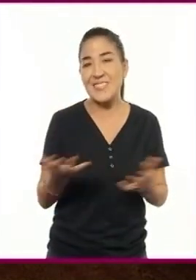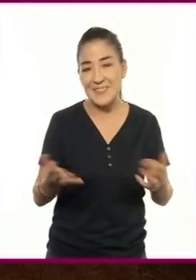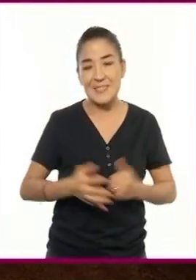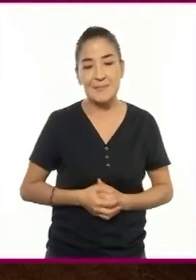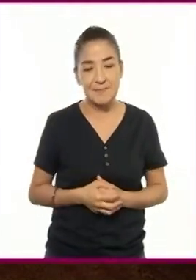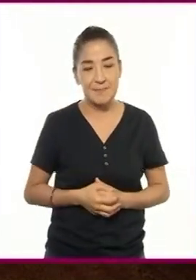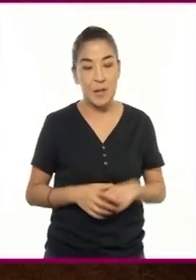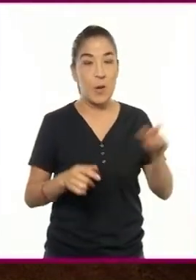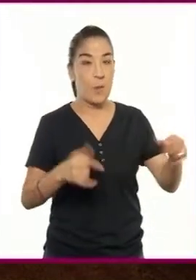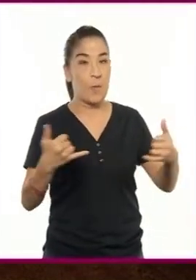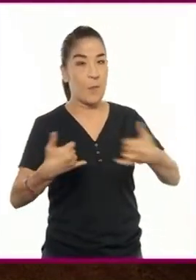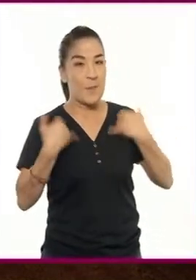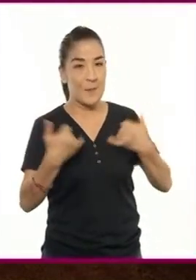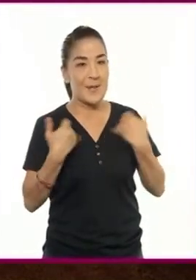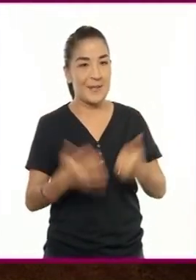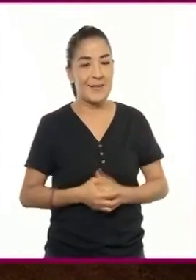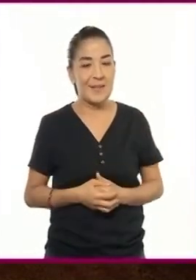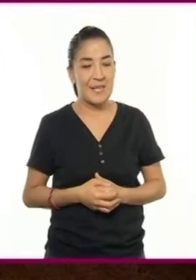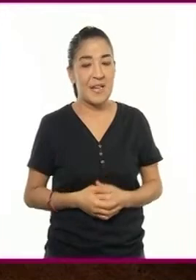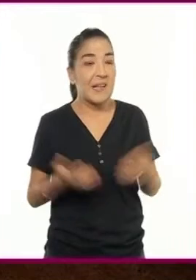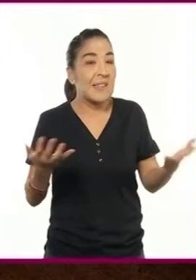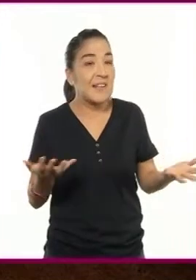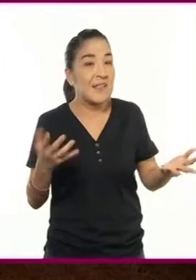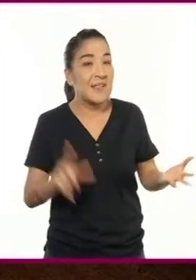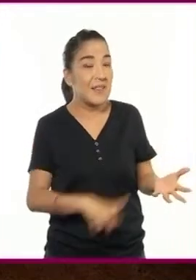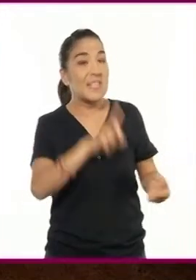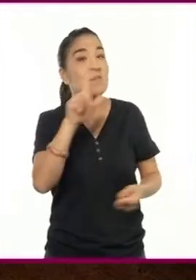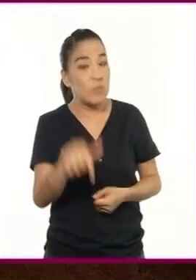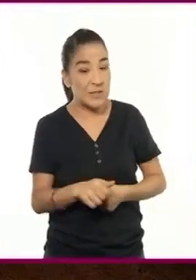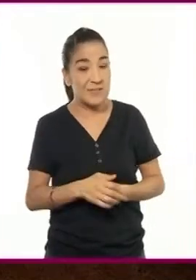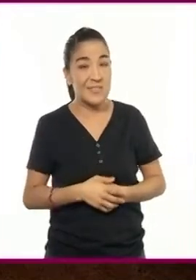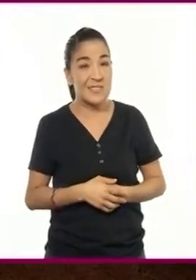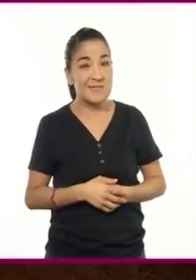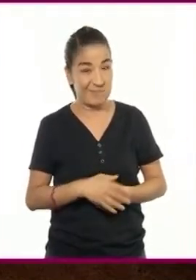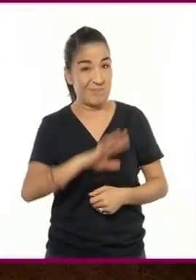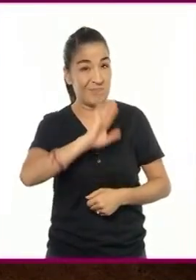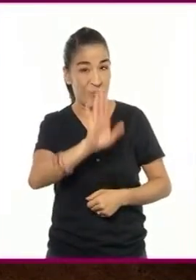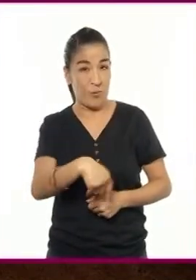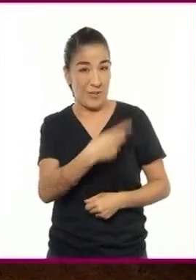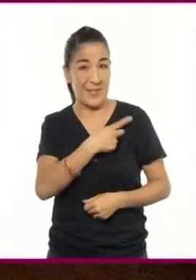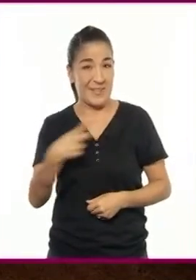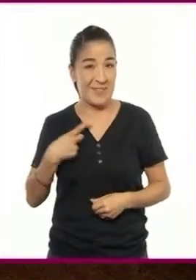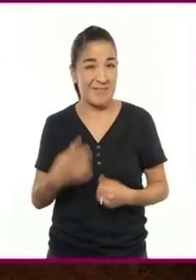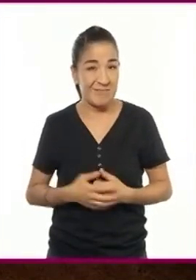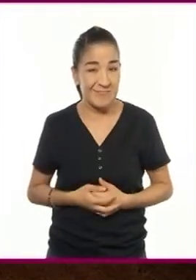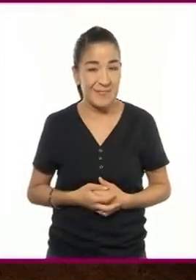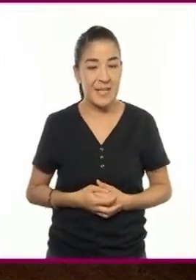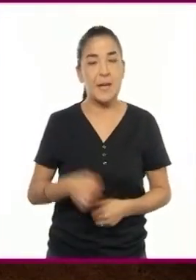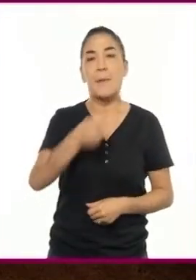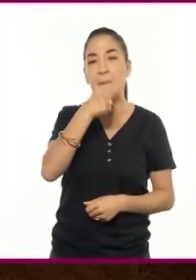Joven, ¿y después debo morir? Viejo,